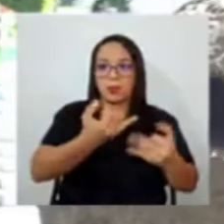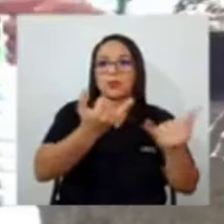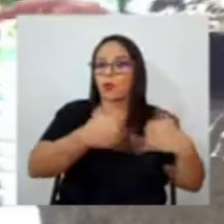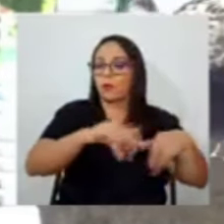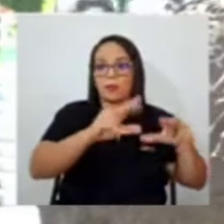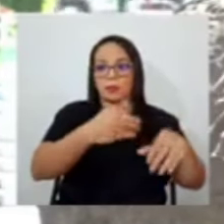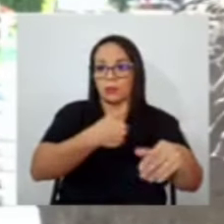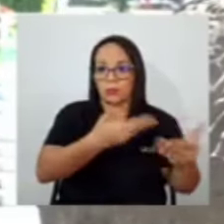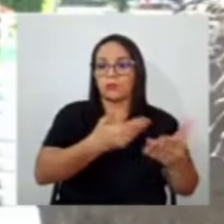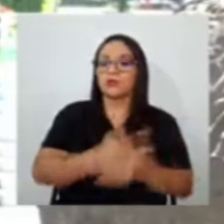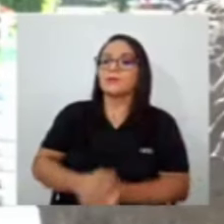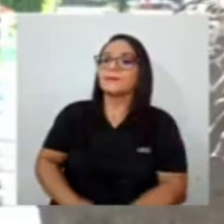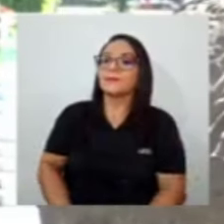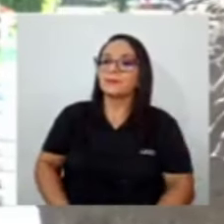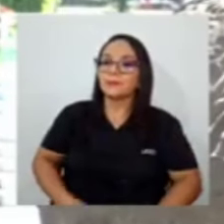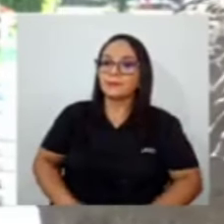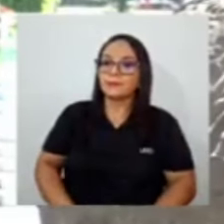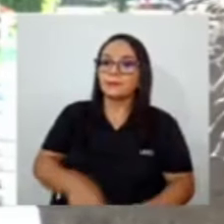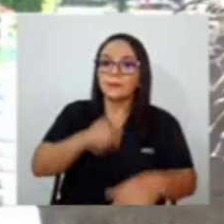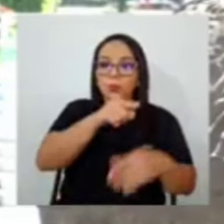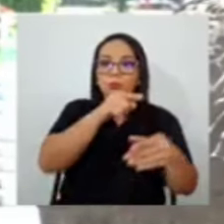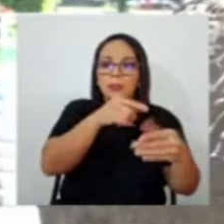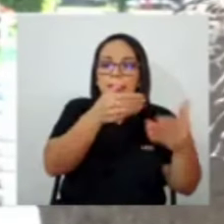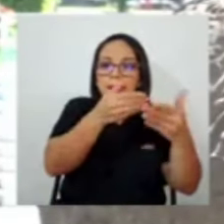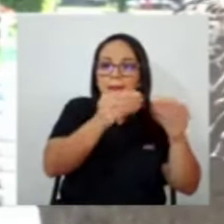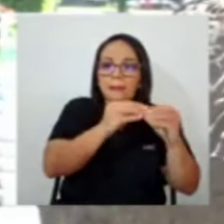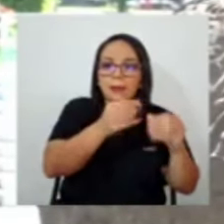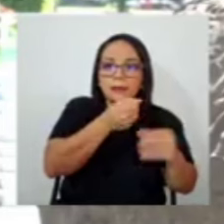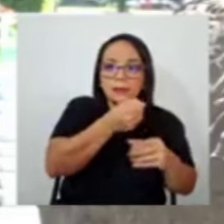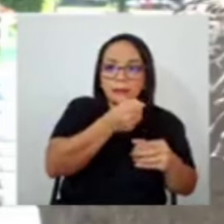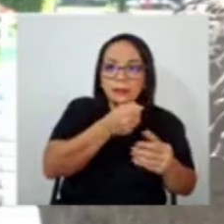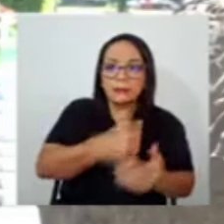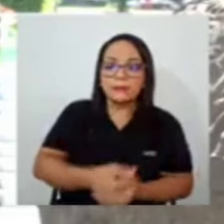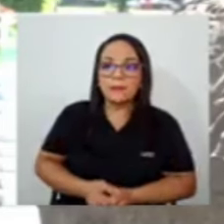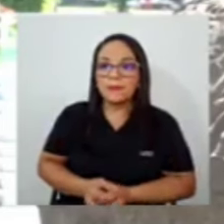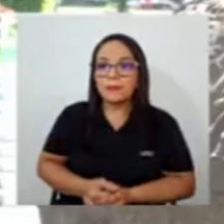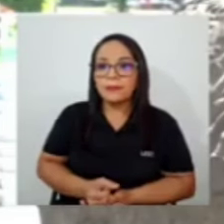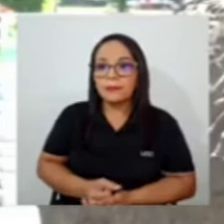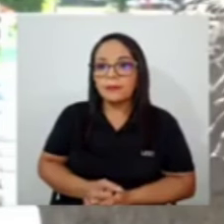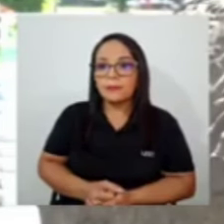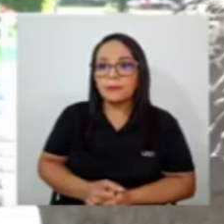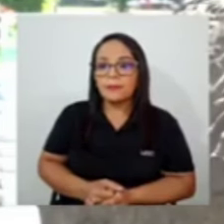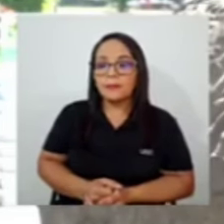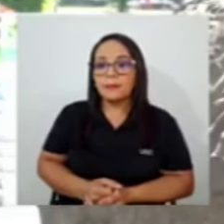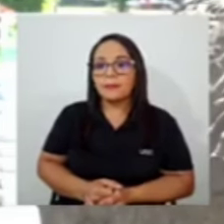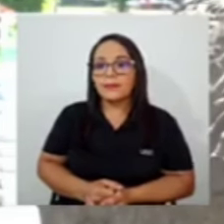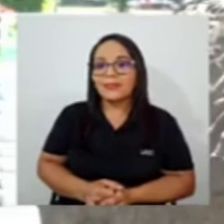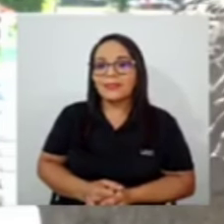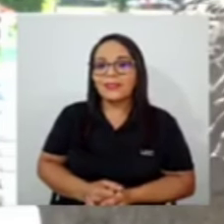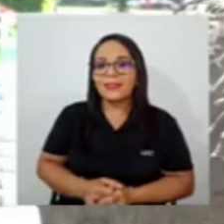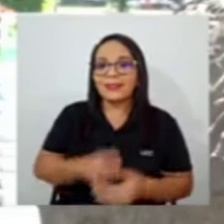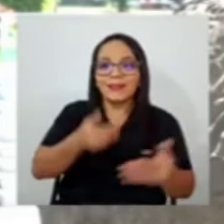Que se acerque un poquito más, tal vez. Entonces, no creo que se acerque. no. Me alejo, me acerco.